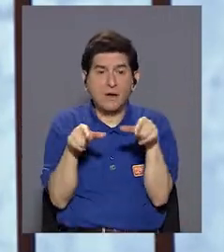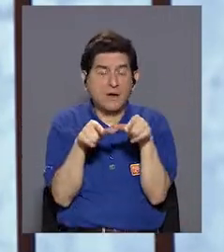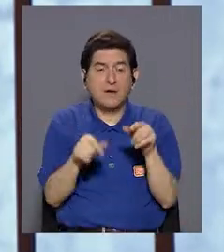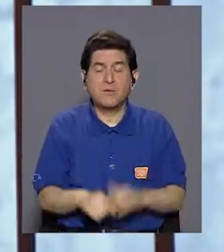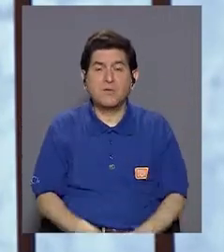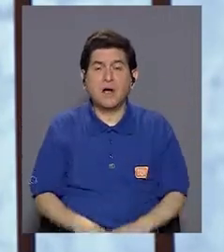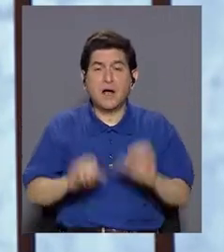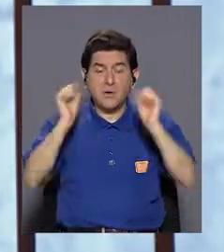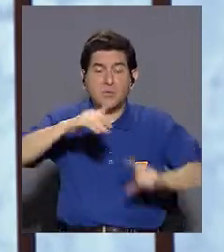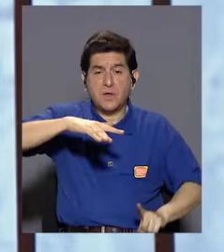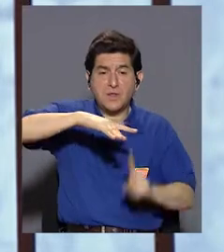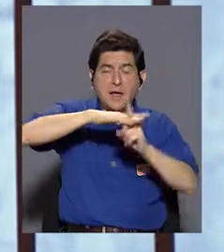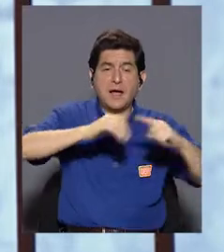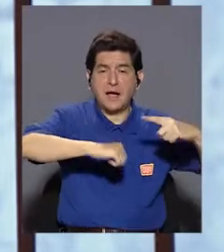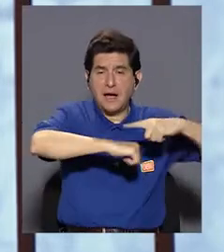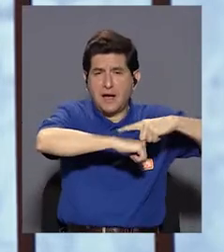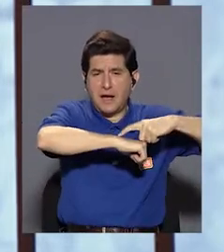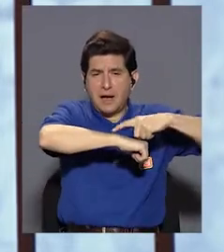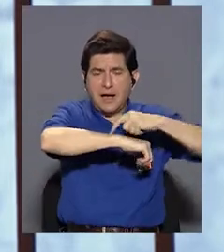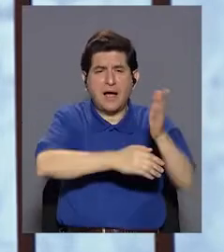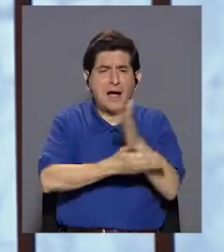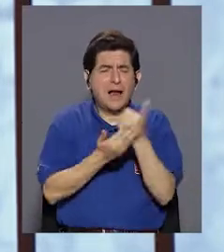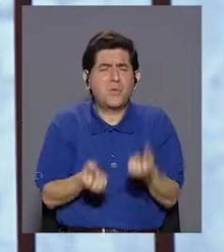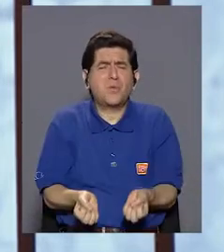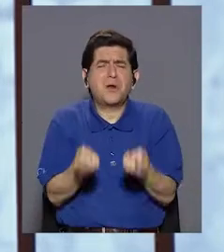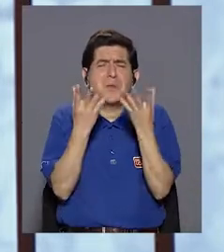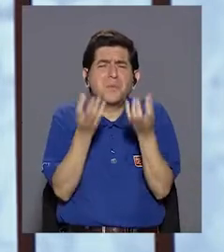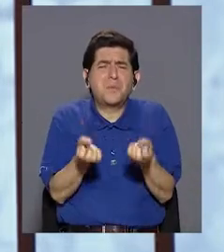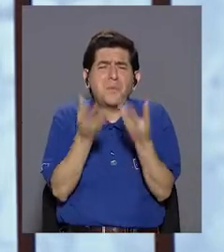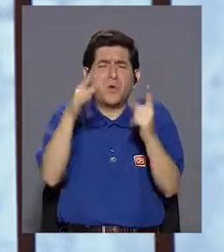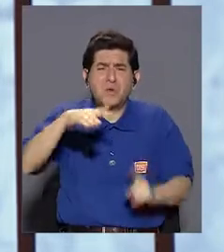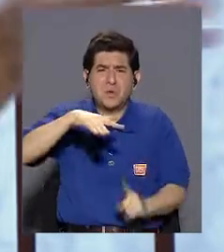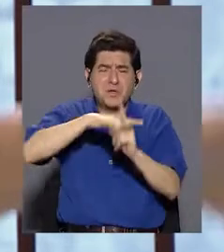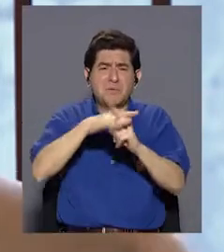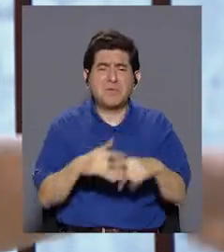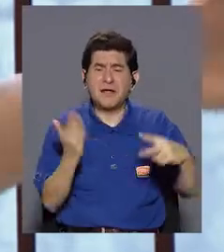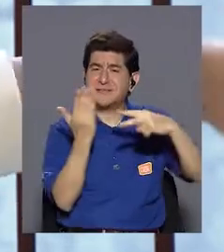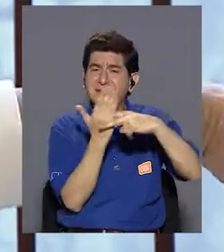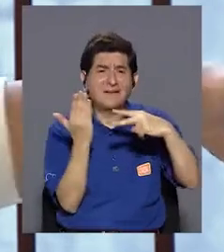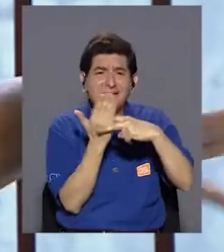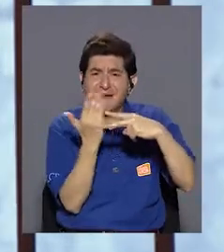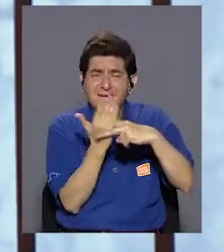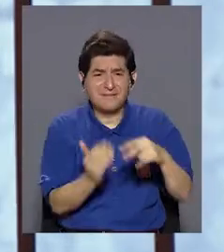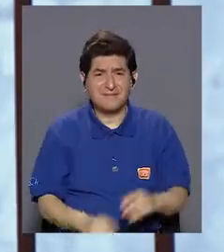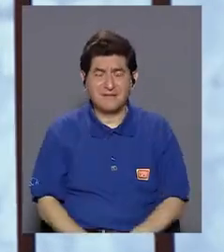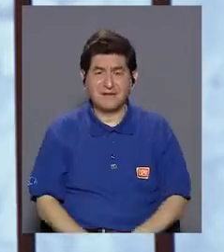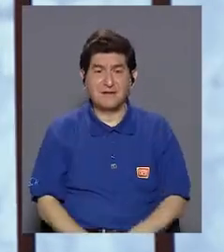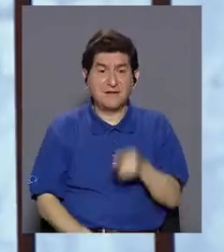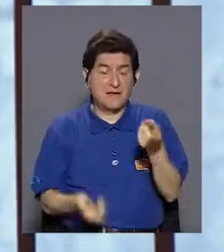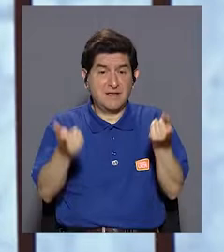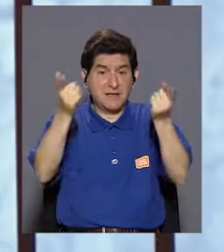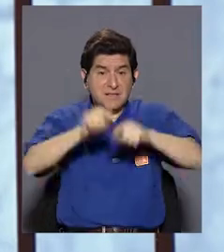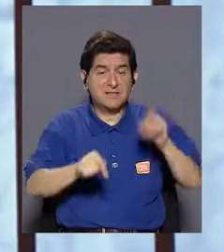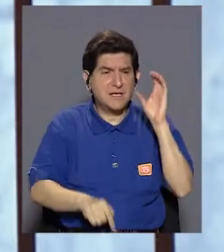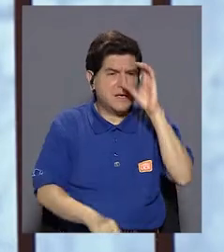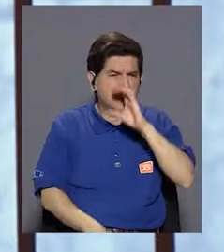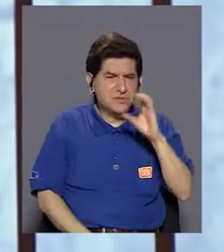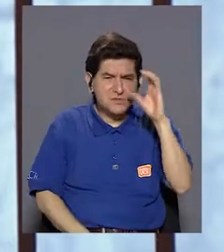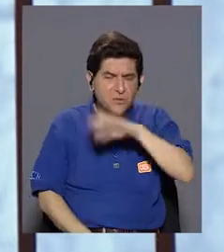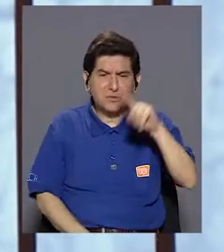las babosas. Hay lugares que tienen una gran cantidad de babosas en el jardín, etcétera, y hay que estar